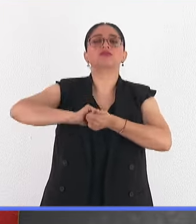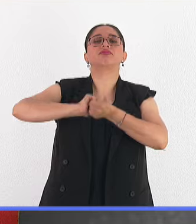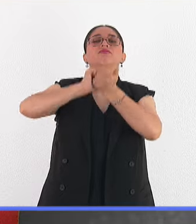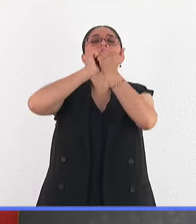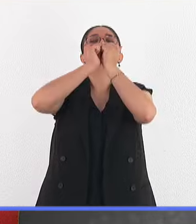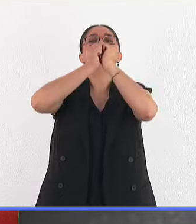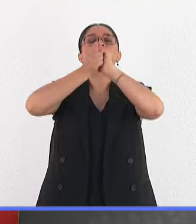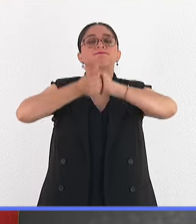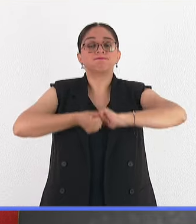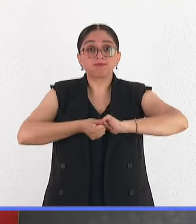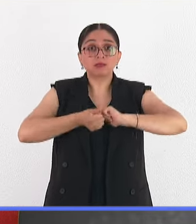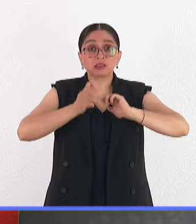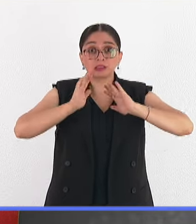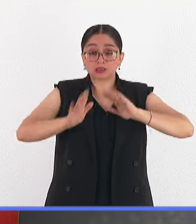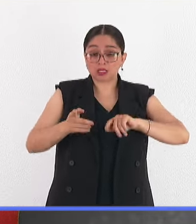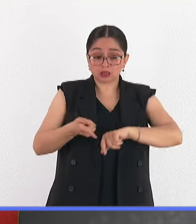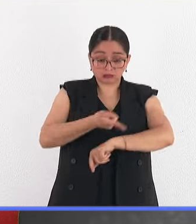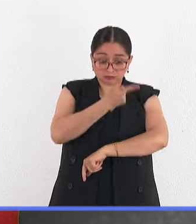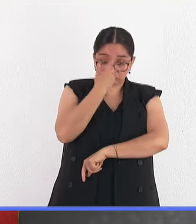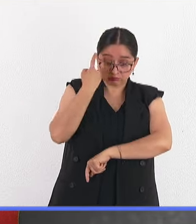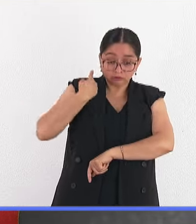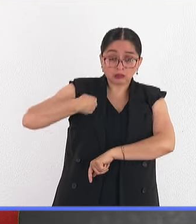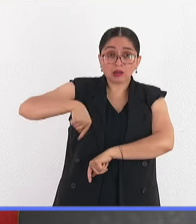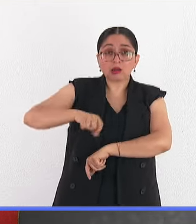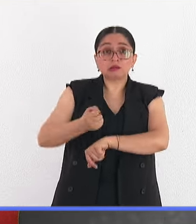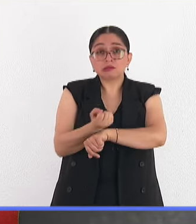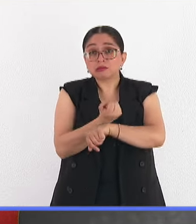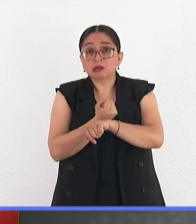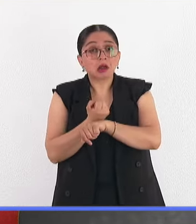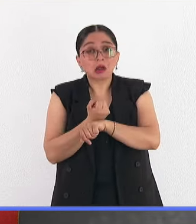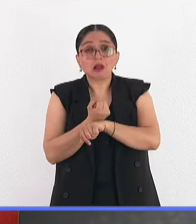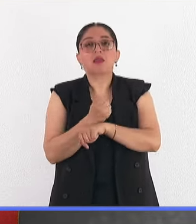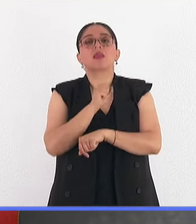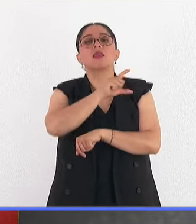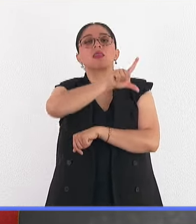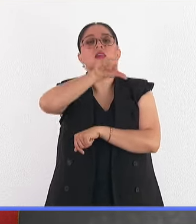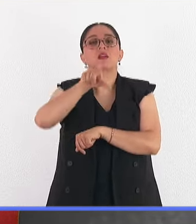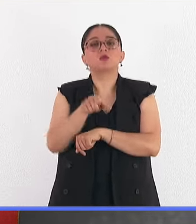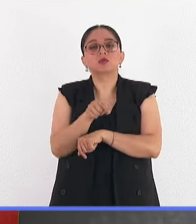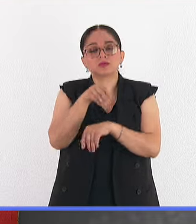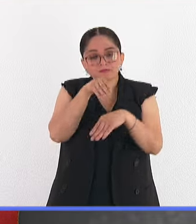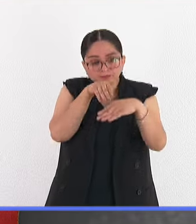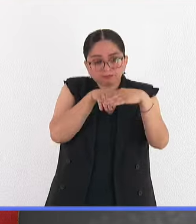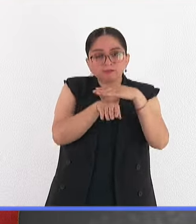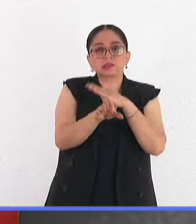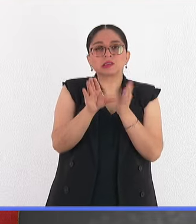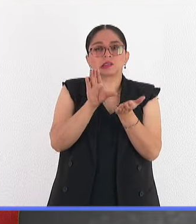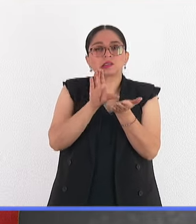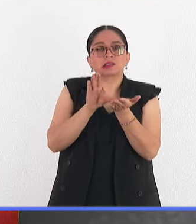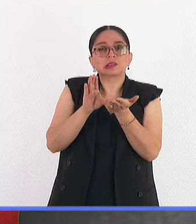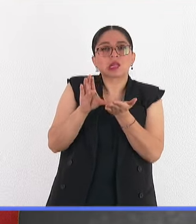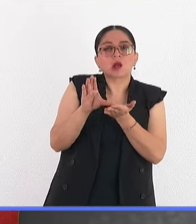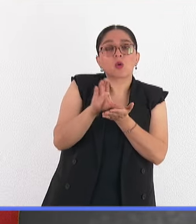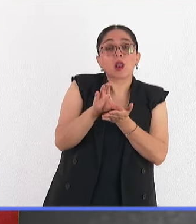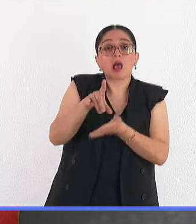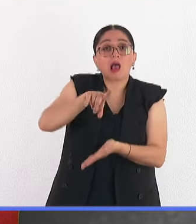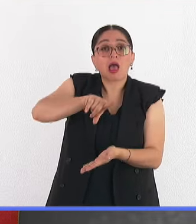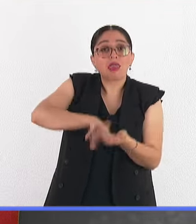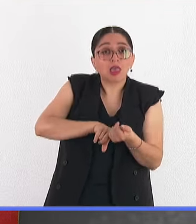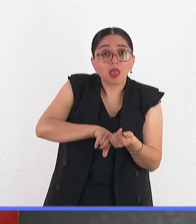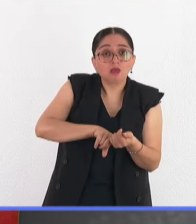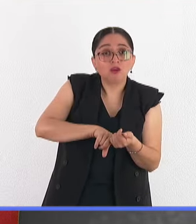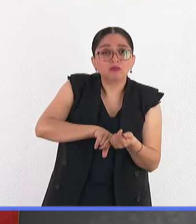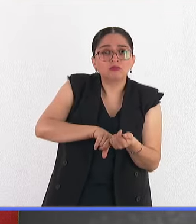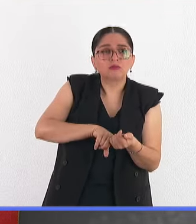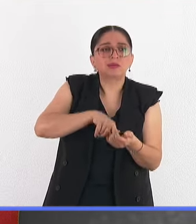que deja de estar en circulación en la sangre, va a entrar a células. Se vuelve un organismo intracelular que va a vivir dentro de células.